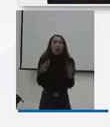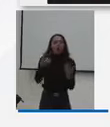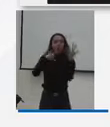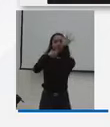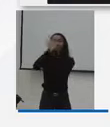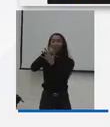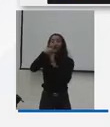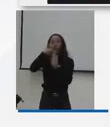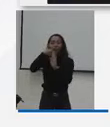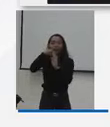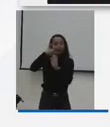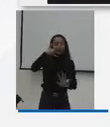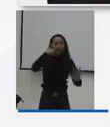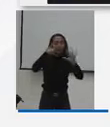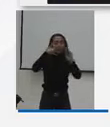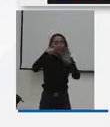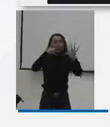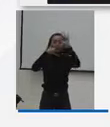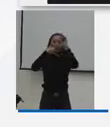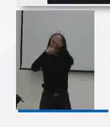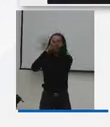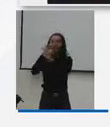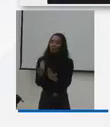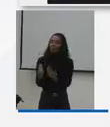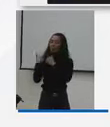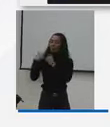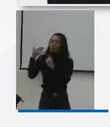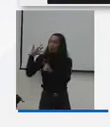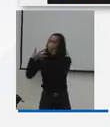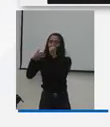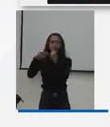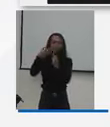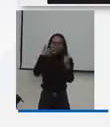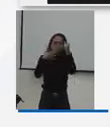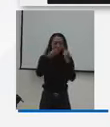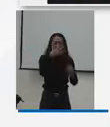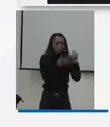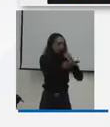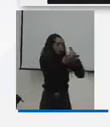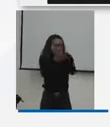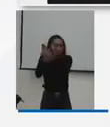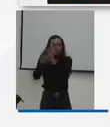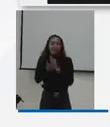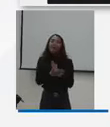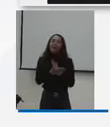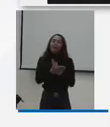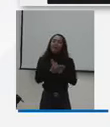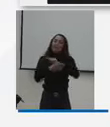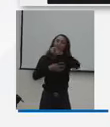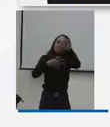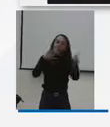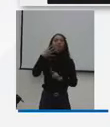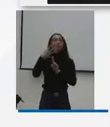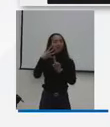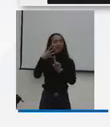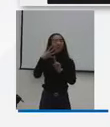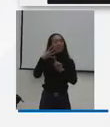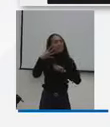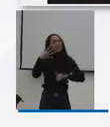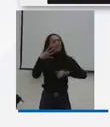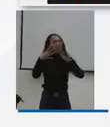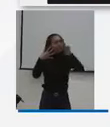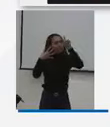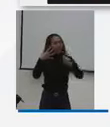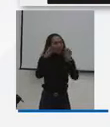territoriales y muy importante para nosotros mayores exigencias para la dirigencia deportiva que se